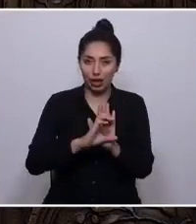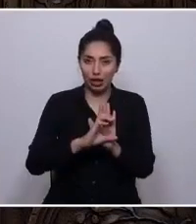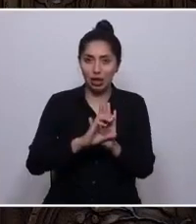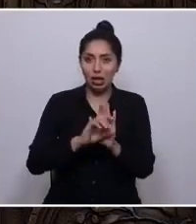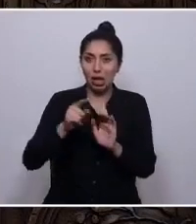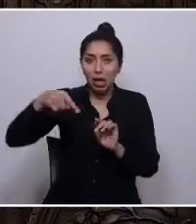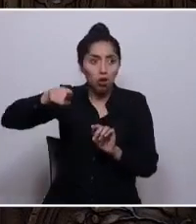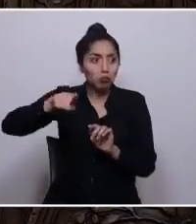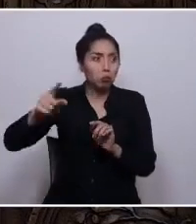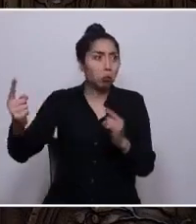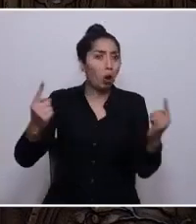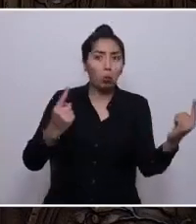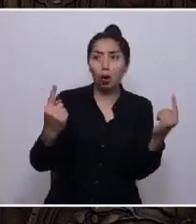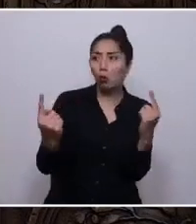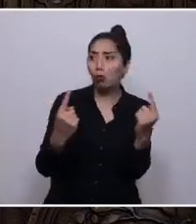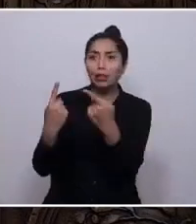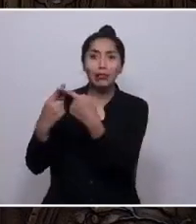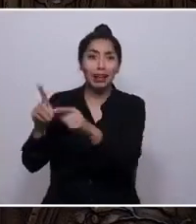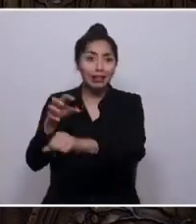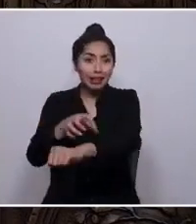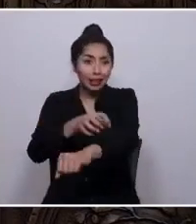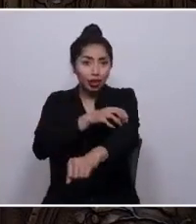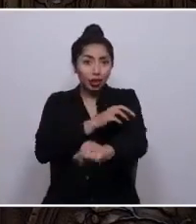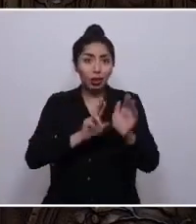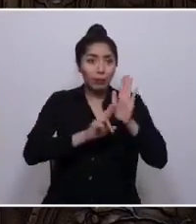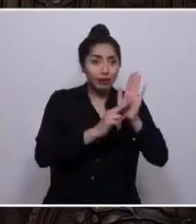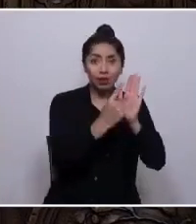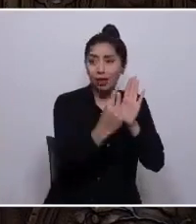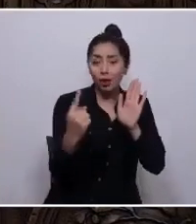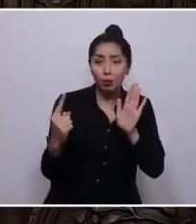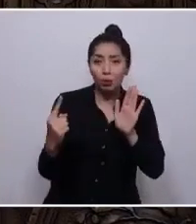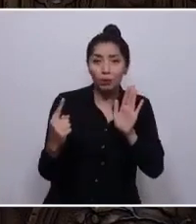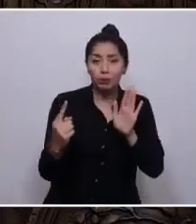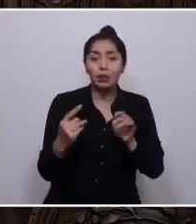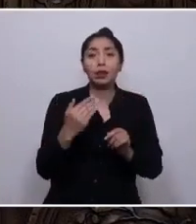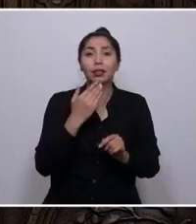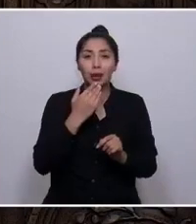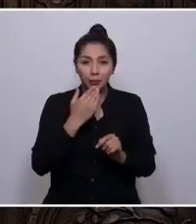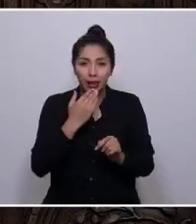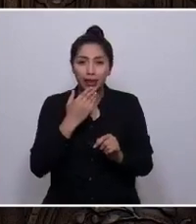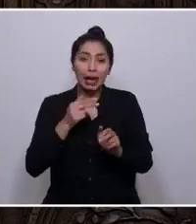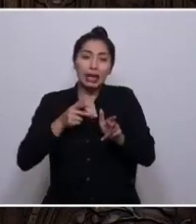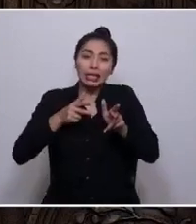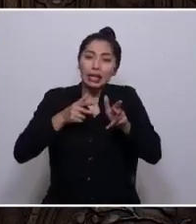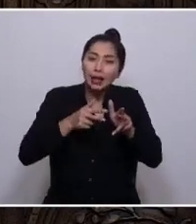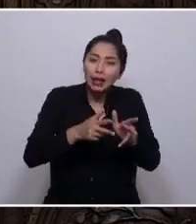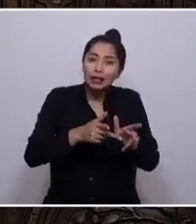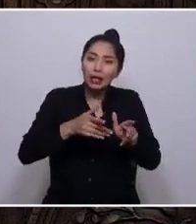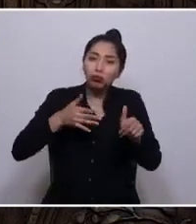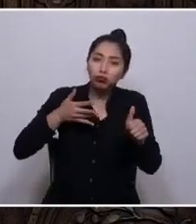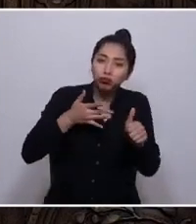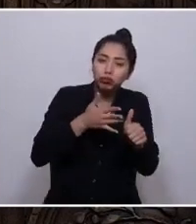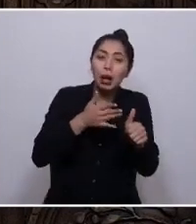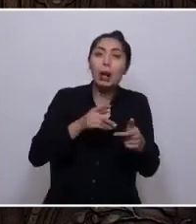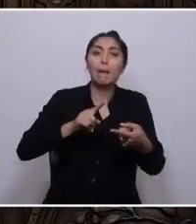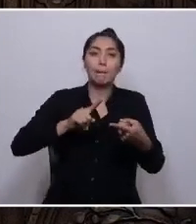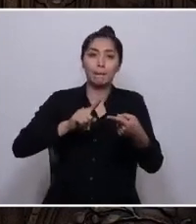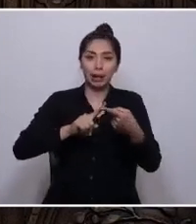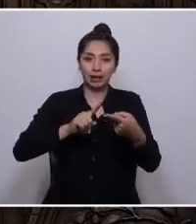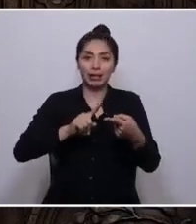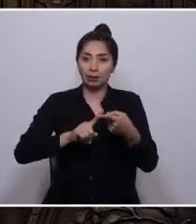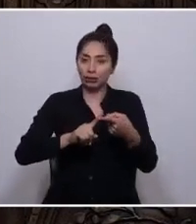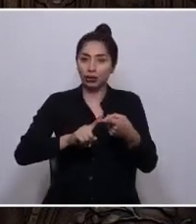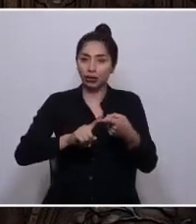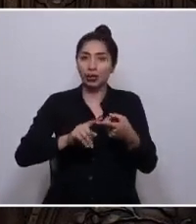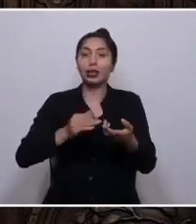distintas regiones, pero y esencialmente de la incidencia, de la participación y del aporte que realicen aquellos